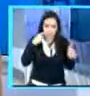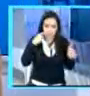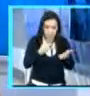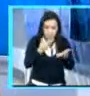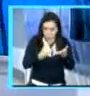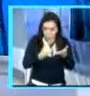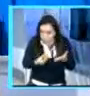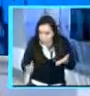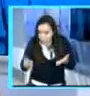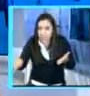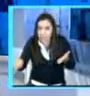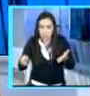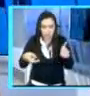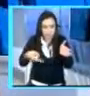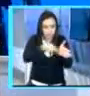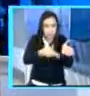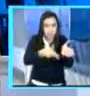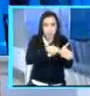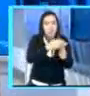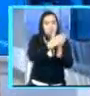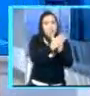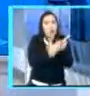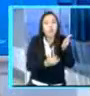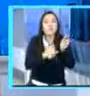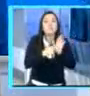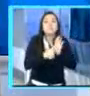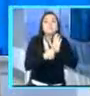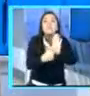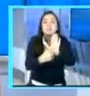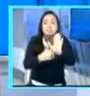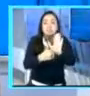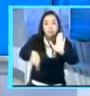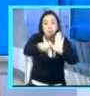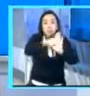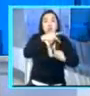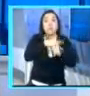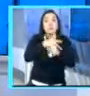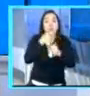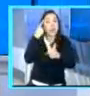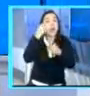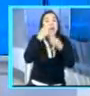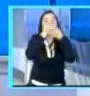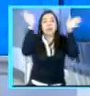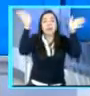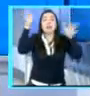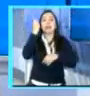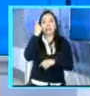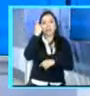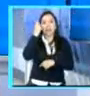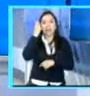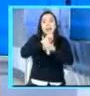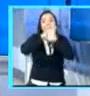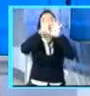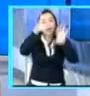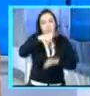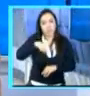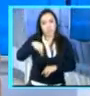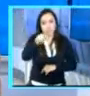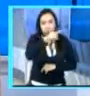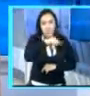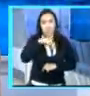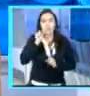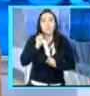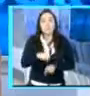aduana, empezando por el aeropuerto de la Aurora, pasando por Puerto Quetzal, pasando por las órdenes terrestres.